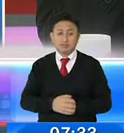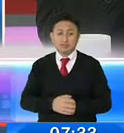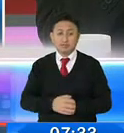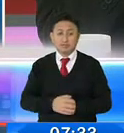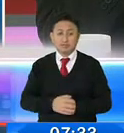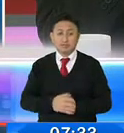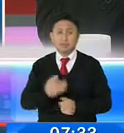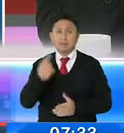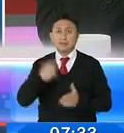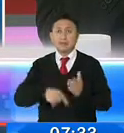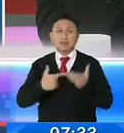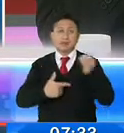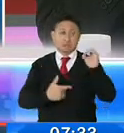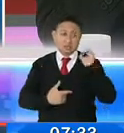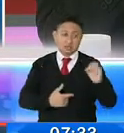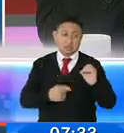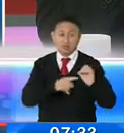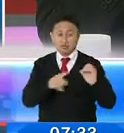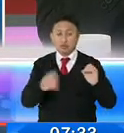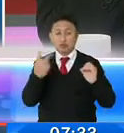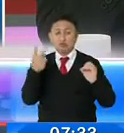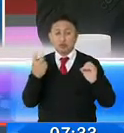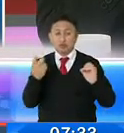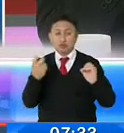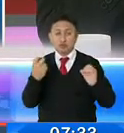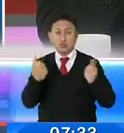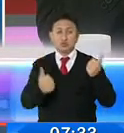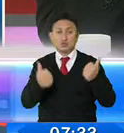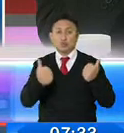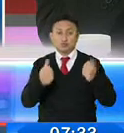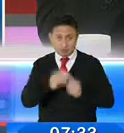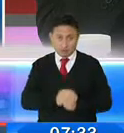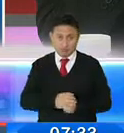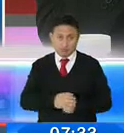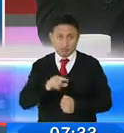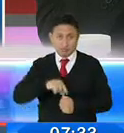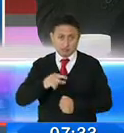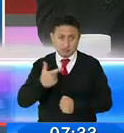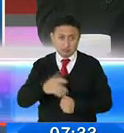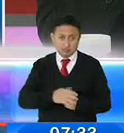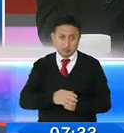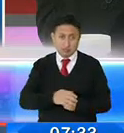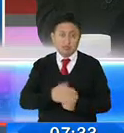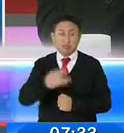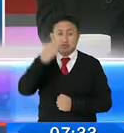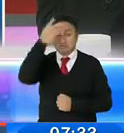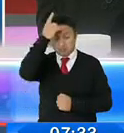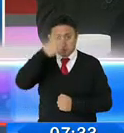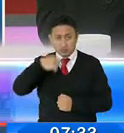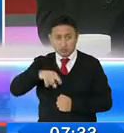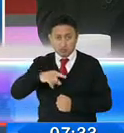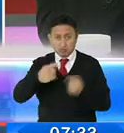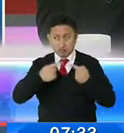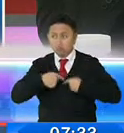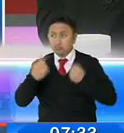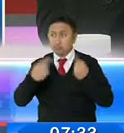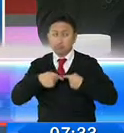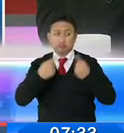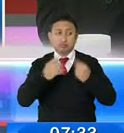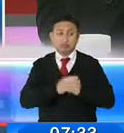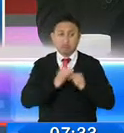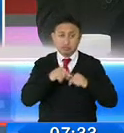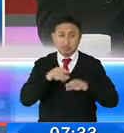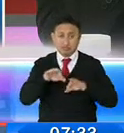estará grabado con cero, qué está con doce. Básicamente, pues también hemos ya emitido la resolución correspondiente en donde se